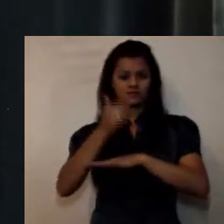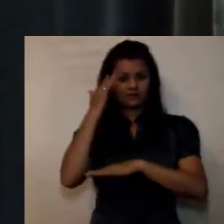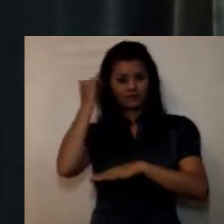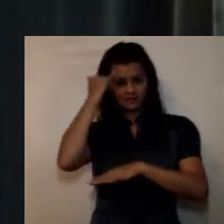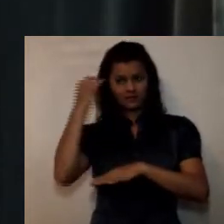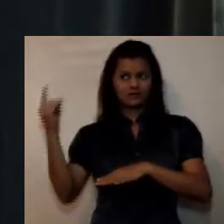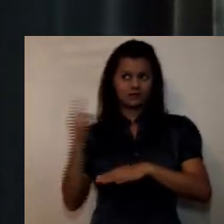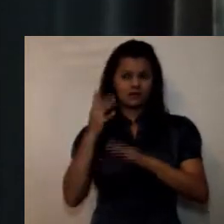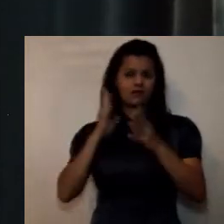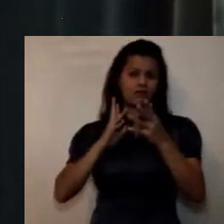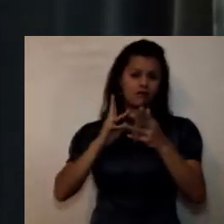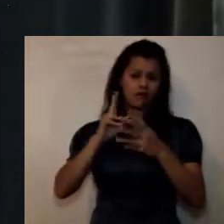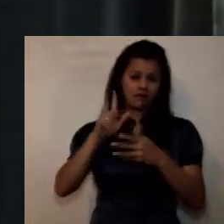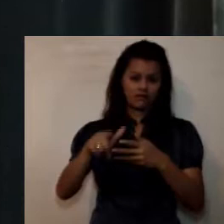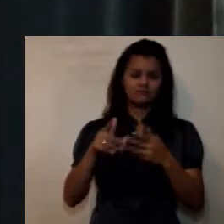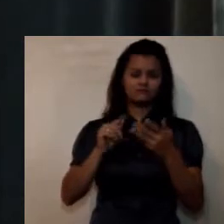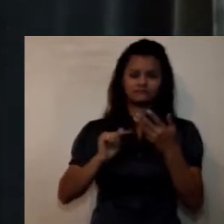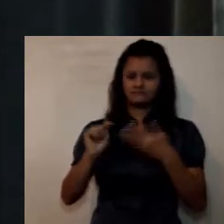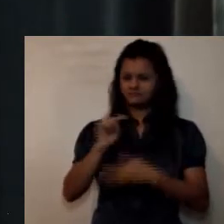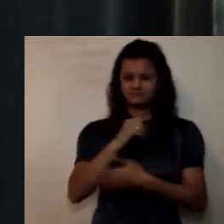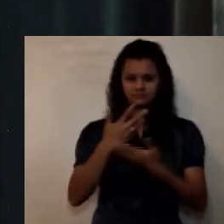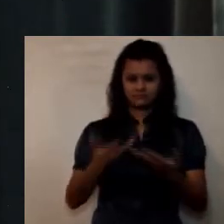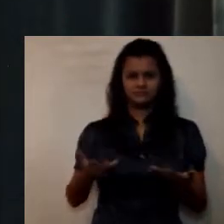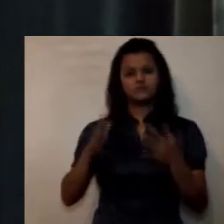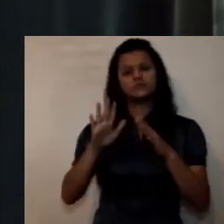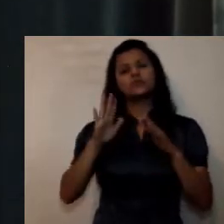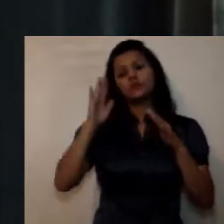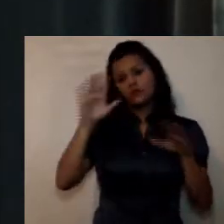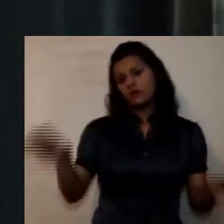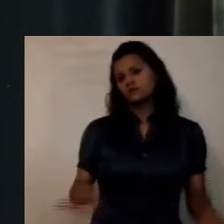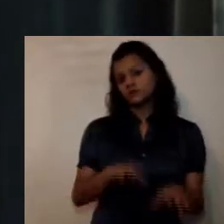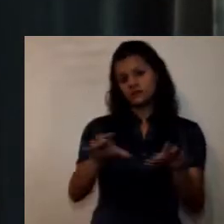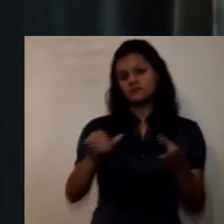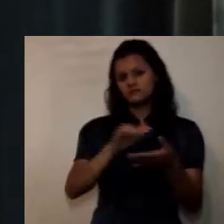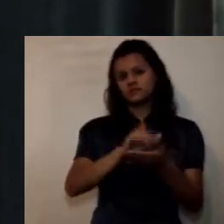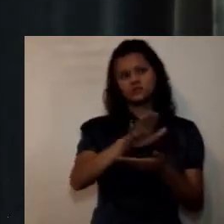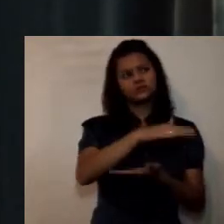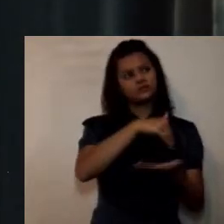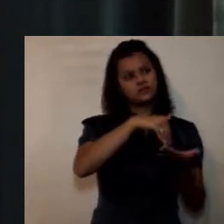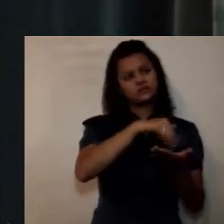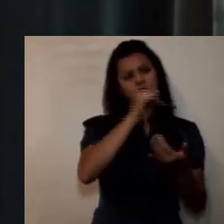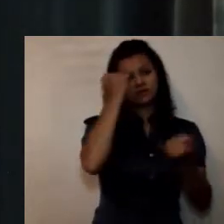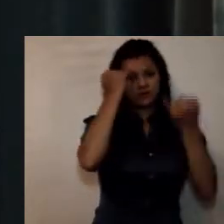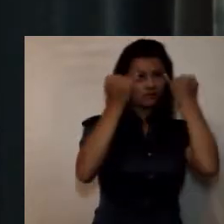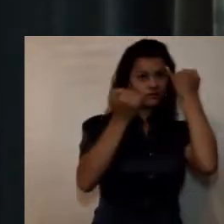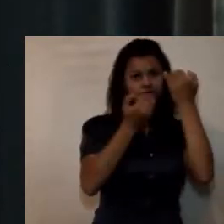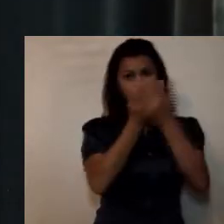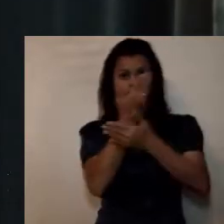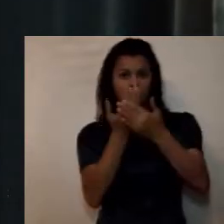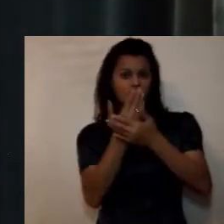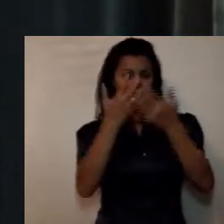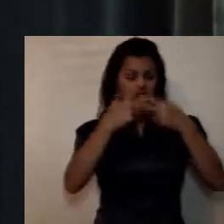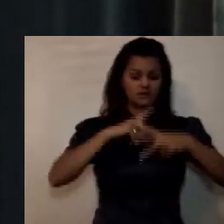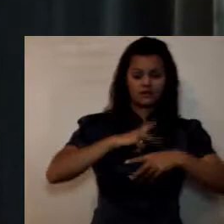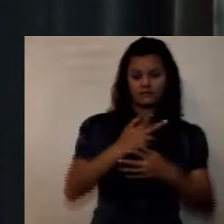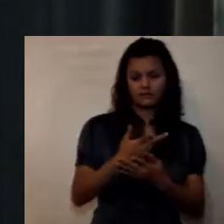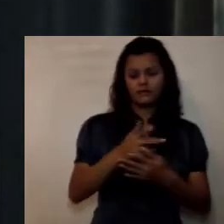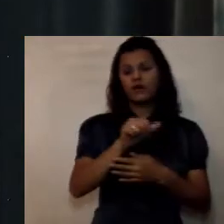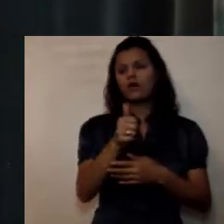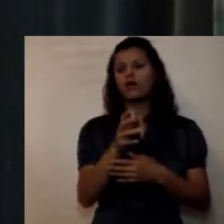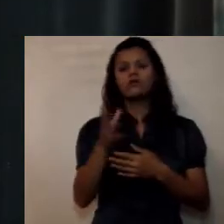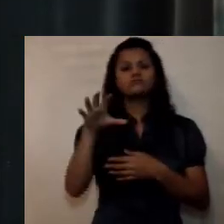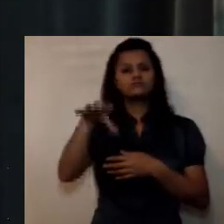actividades como las que desarrolla el centro de innovación y emprendimiento las que desarrollan los diferentes consultorios